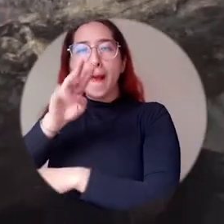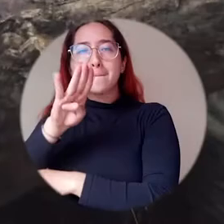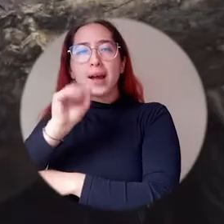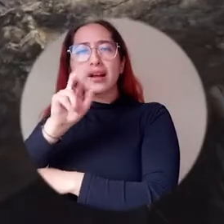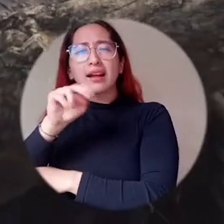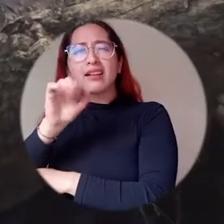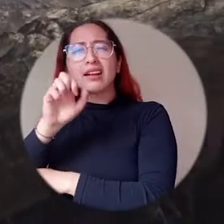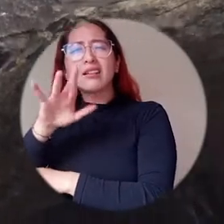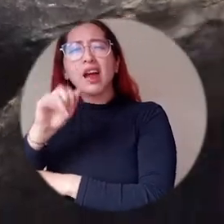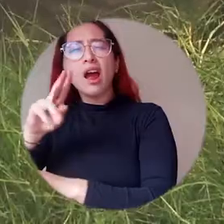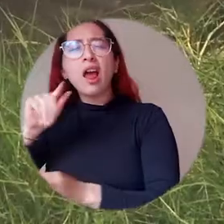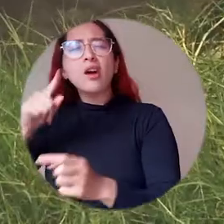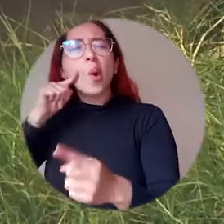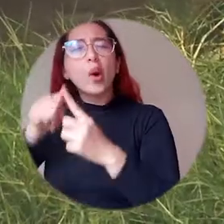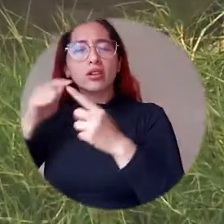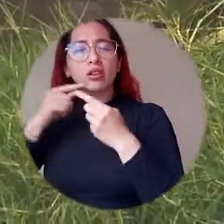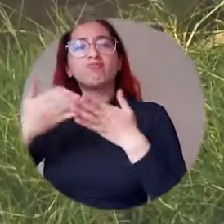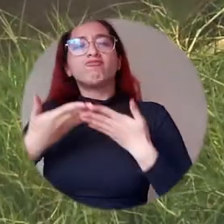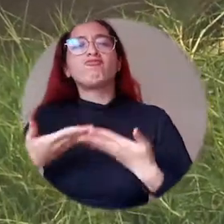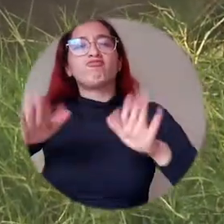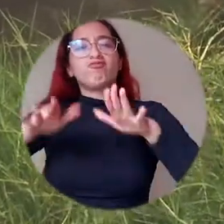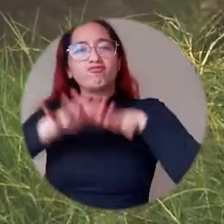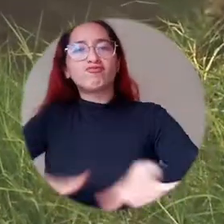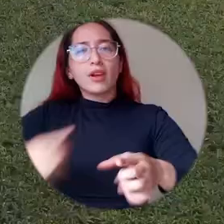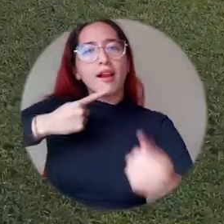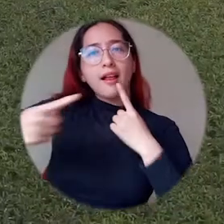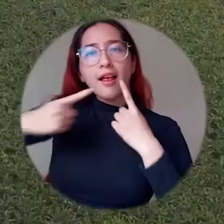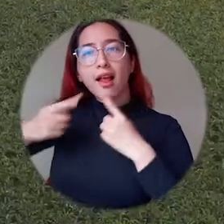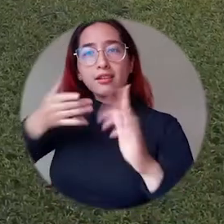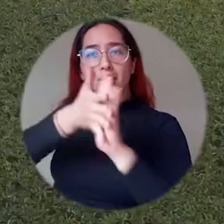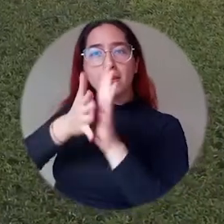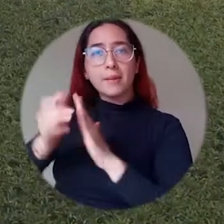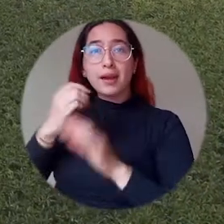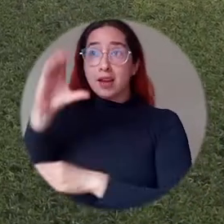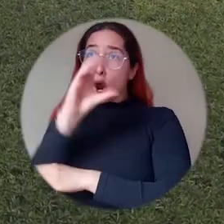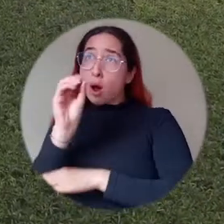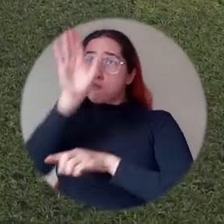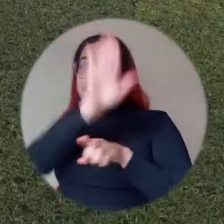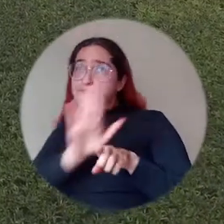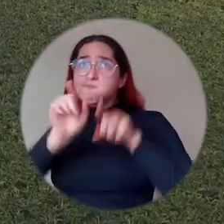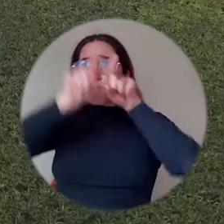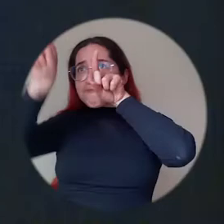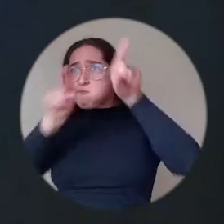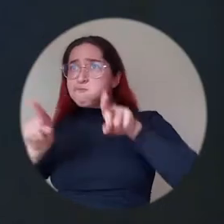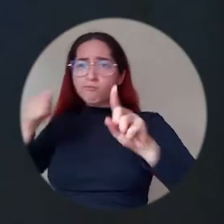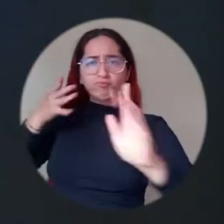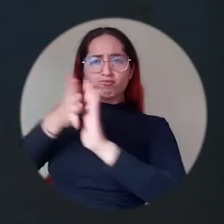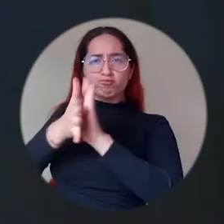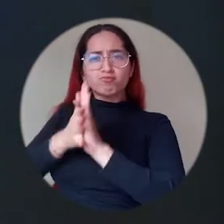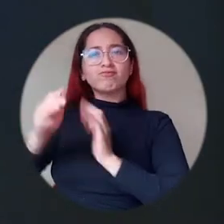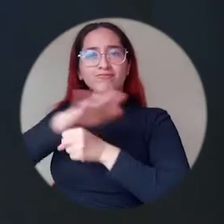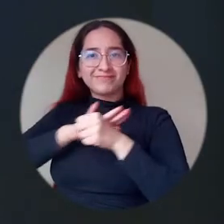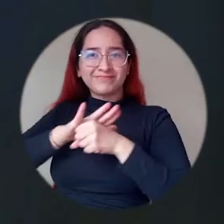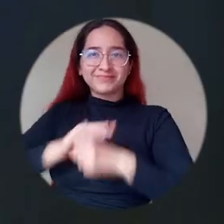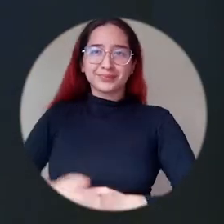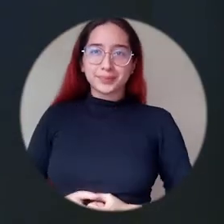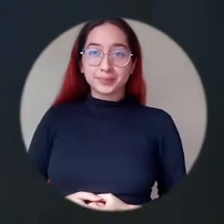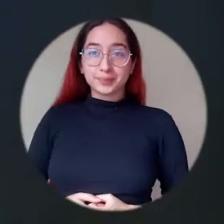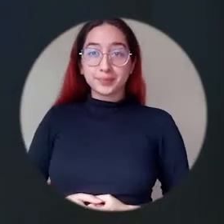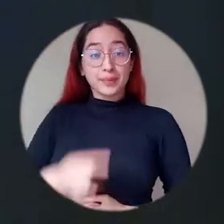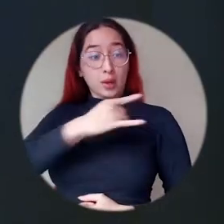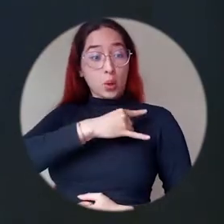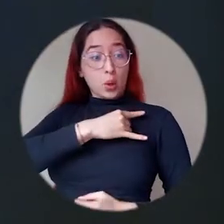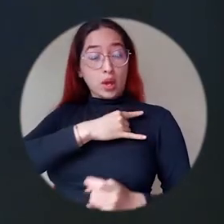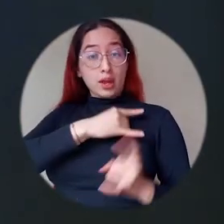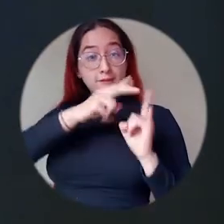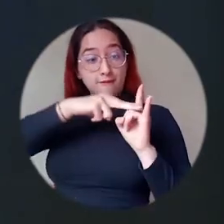herramienta para crear espacios de diálogo y dar a conocer las realidades de diversas regiones del país. La universidad encabeza